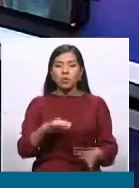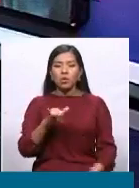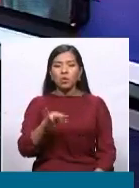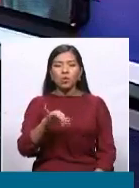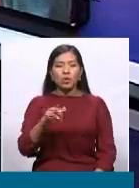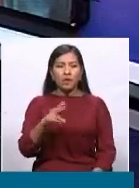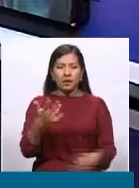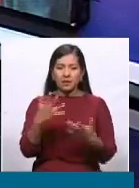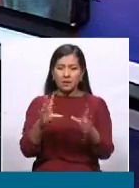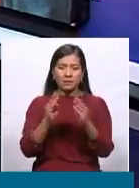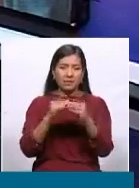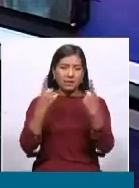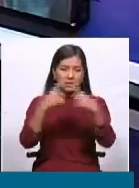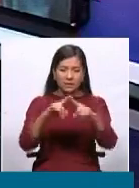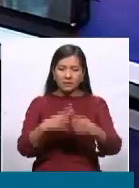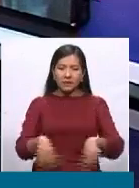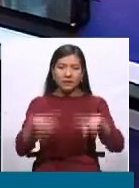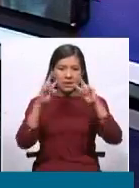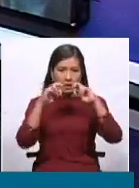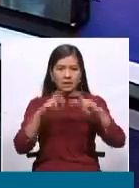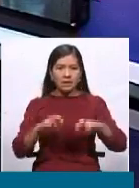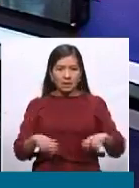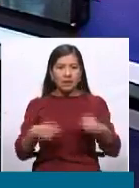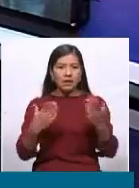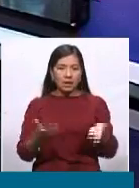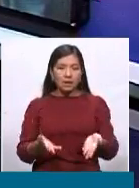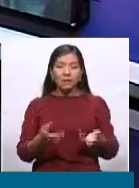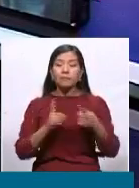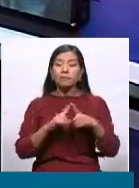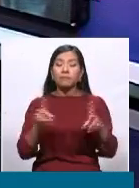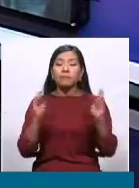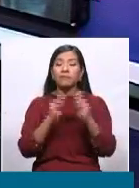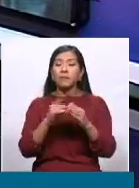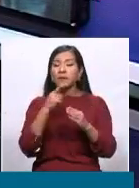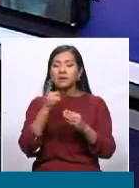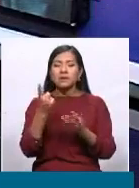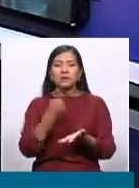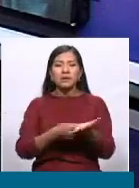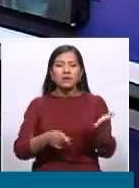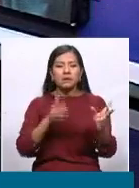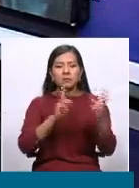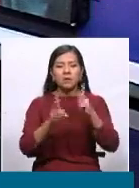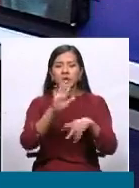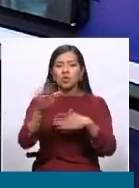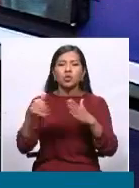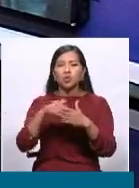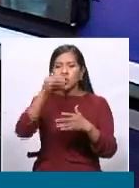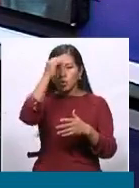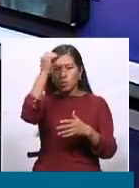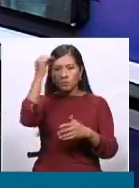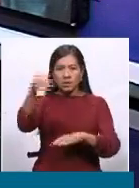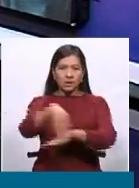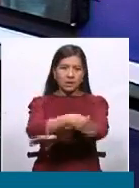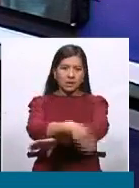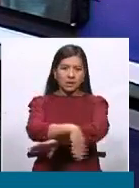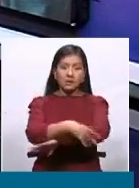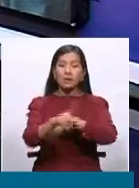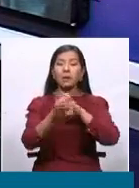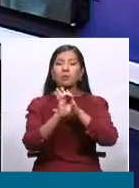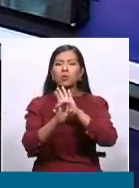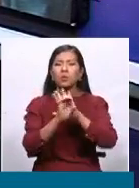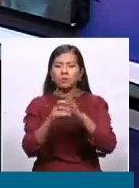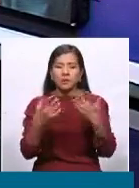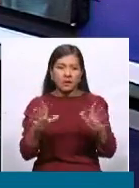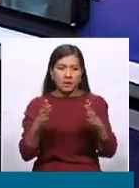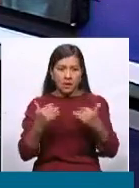diferentes análisis y le comento lo que la gente también opina en las calles. Por ejemplo, que en este